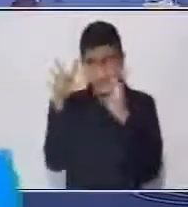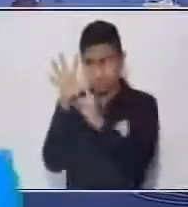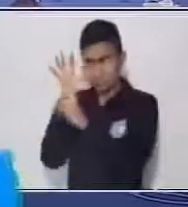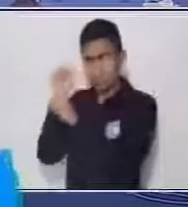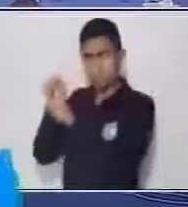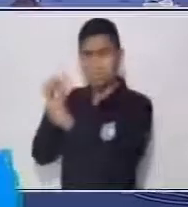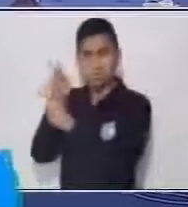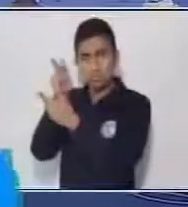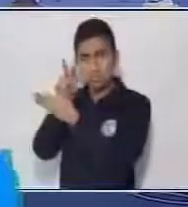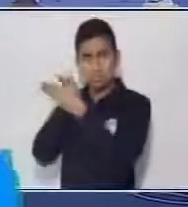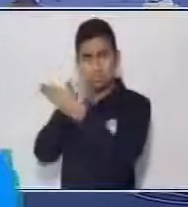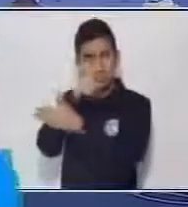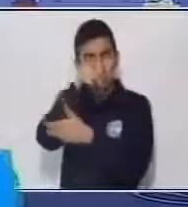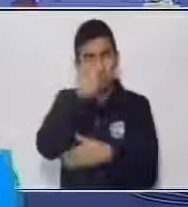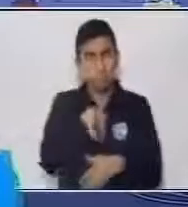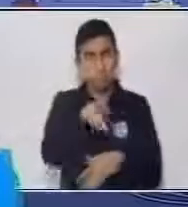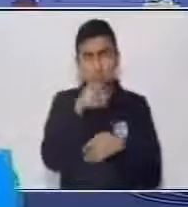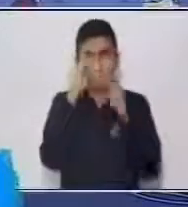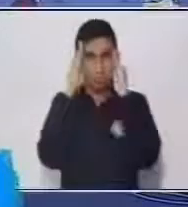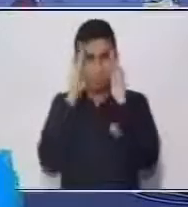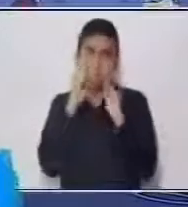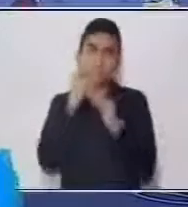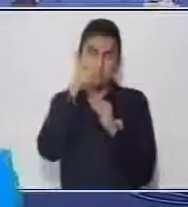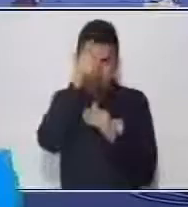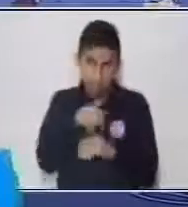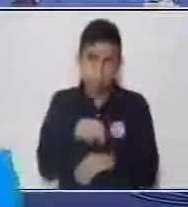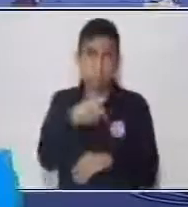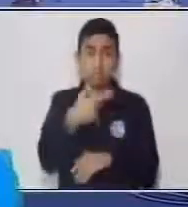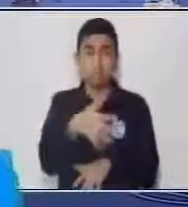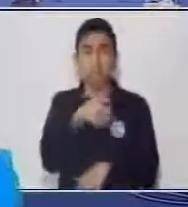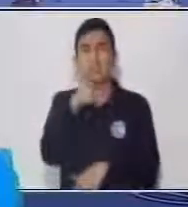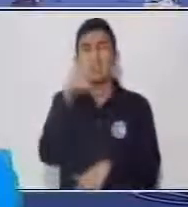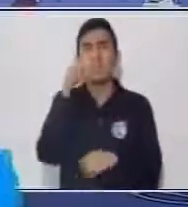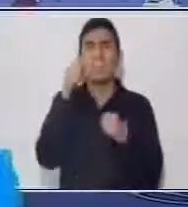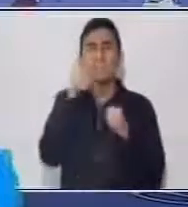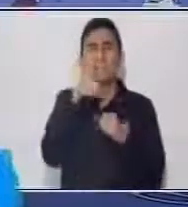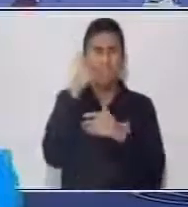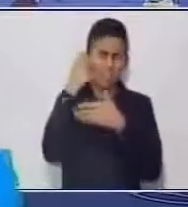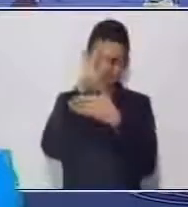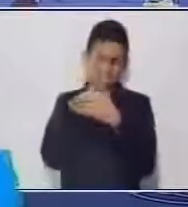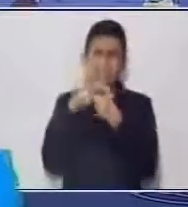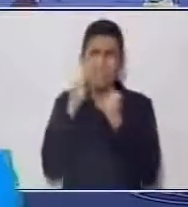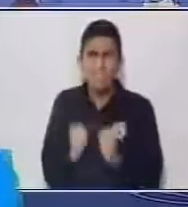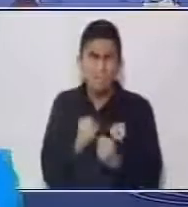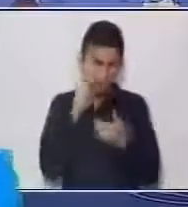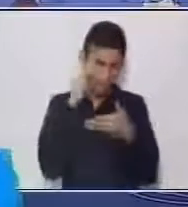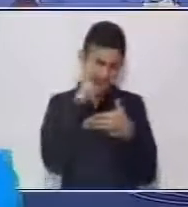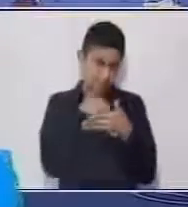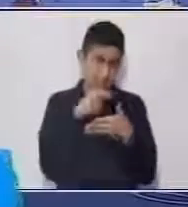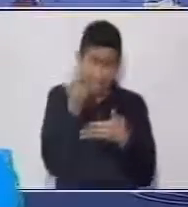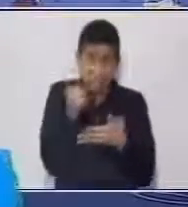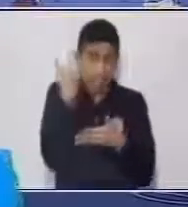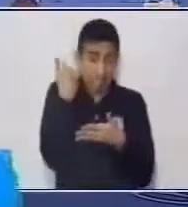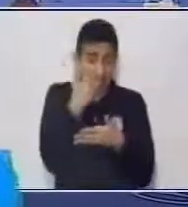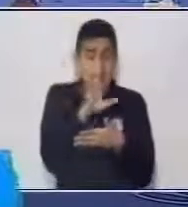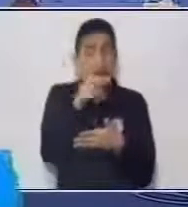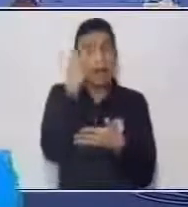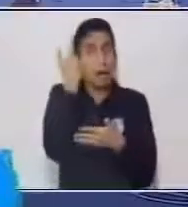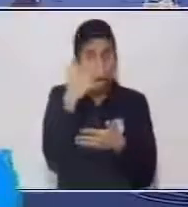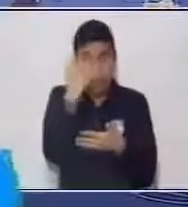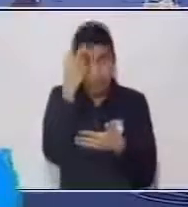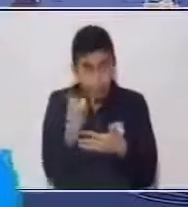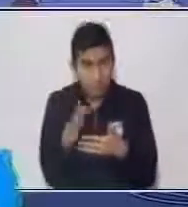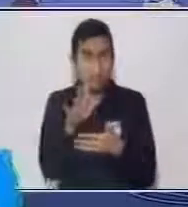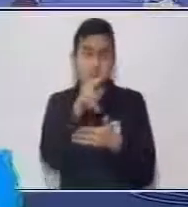atención. Si dices una lectura y te costó comprender alguna situación vuelve a dar otra lectura y en la segunda